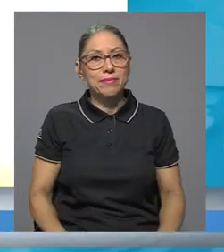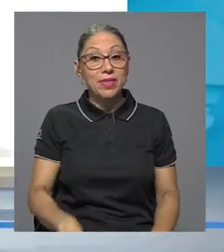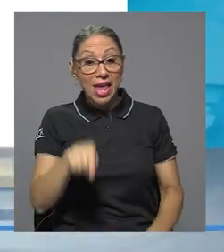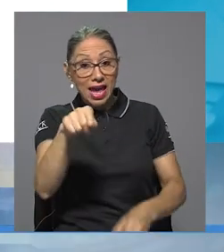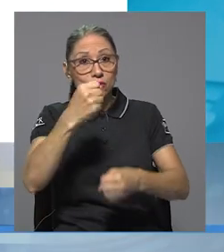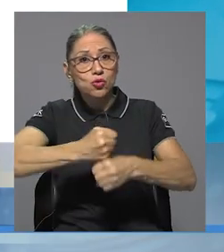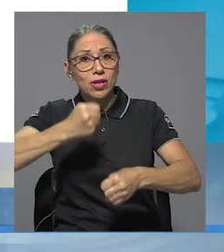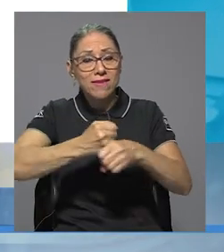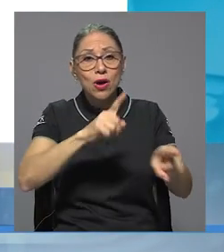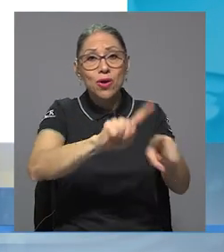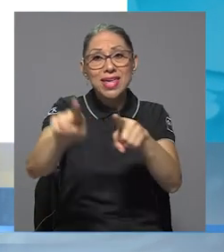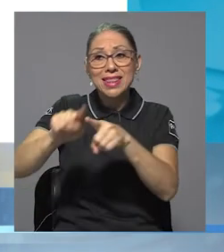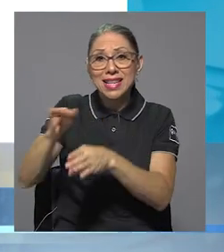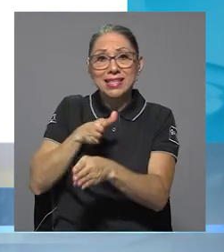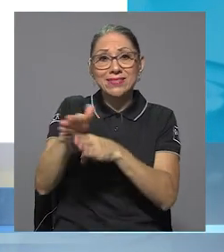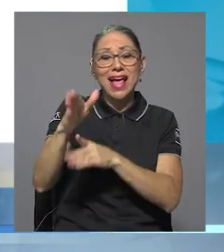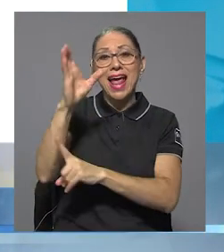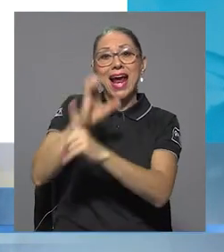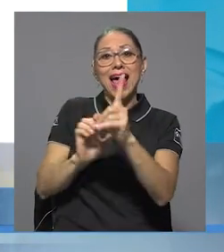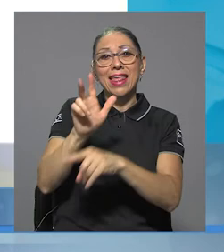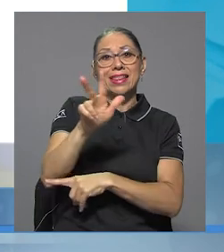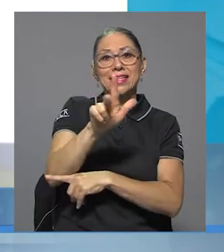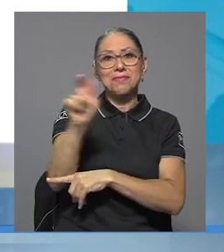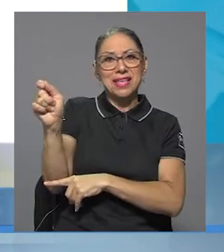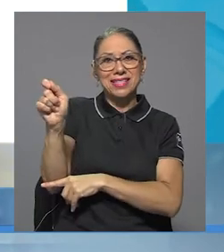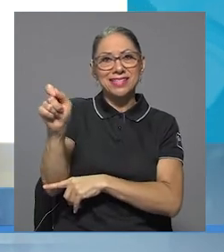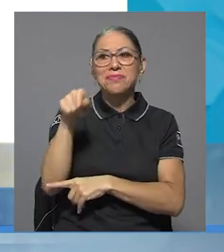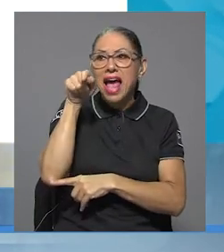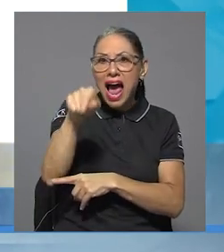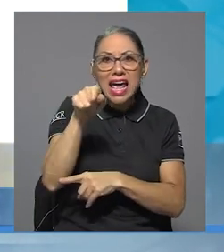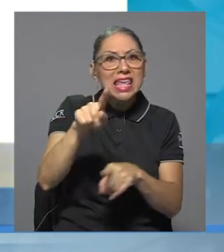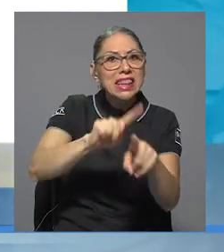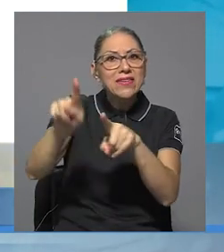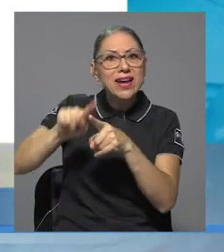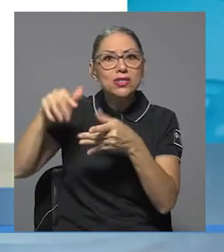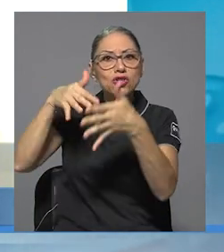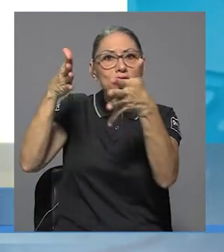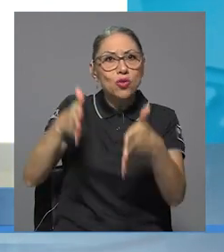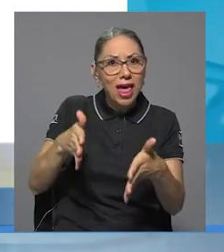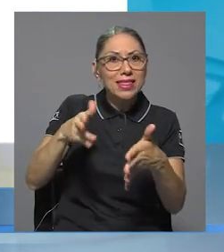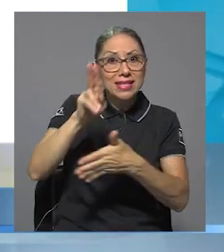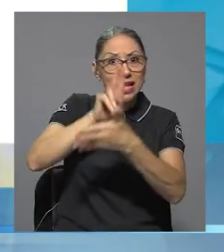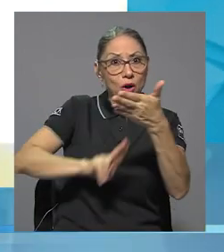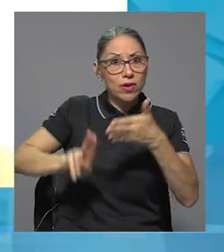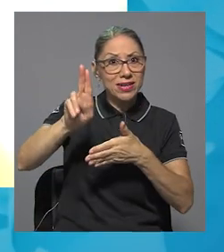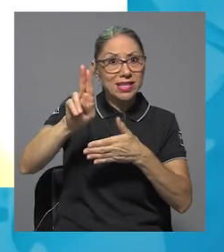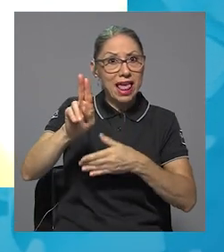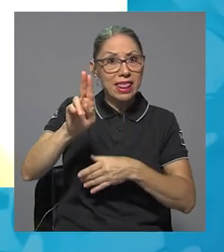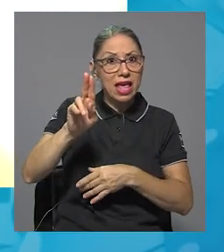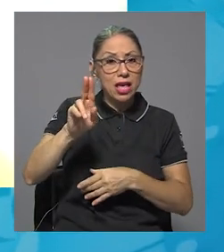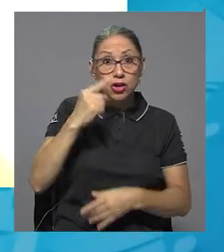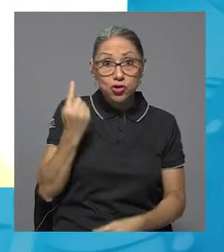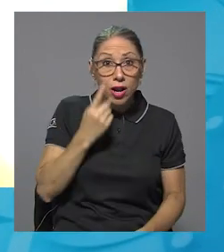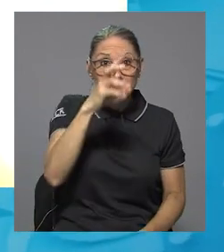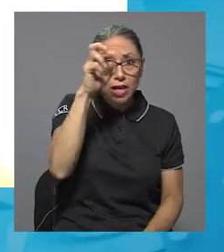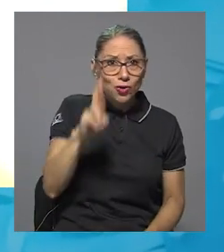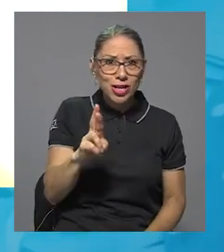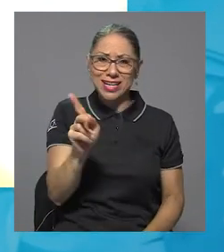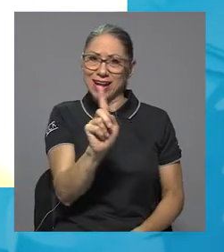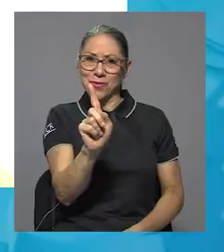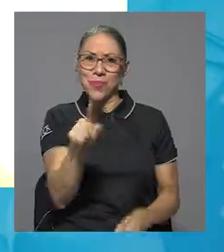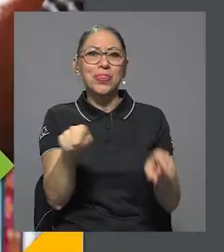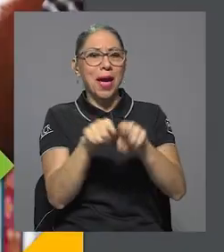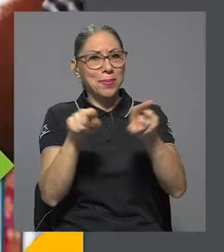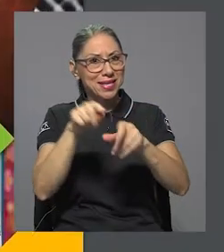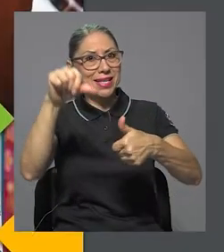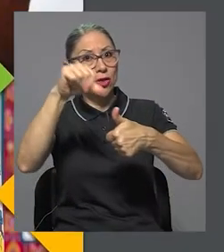multidisciplinaria de carácter trimestral que publica la producción textual de diversos estudiantes de universidades, no solamente a nivel de Costa Rica, sino que a nivel